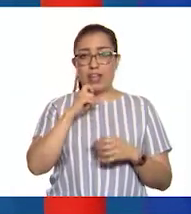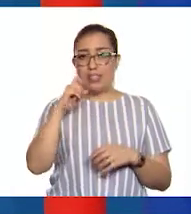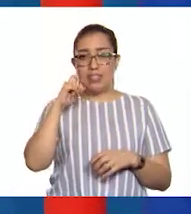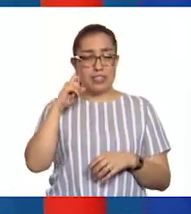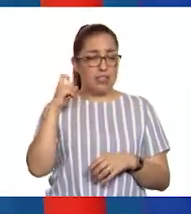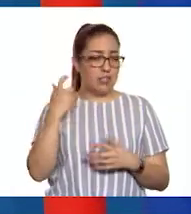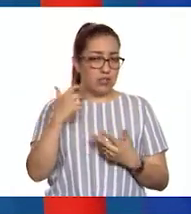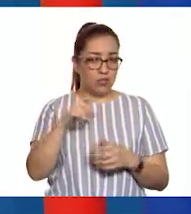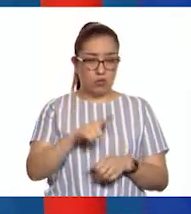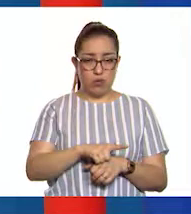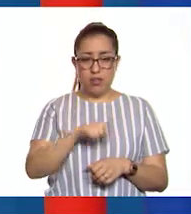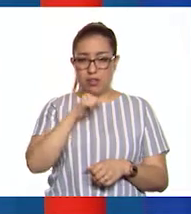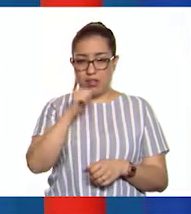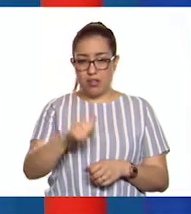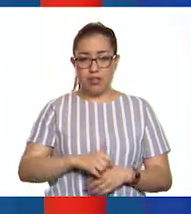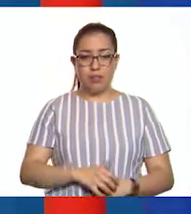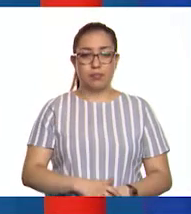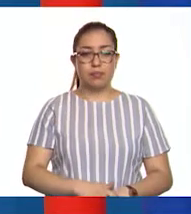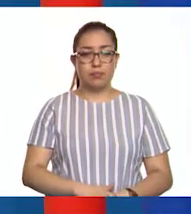asexual. Mire, permítame.